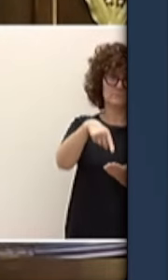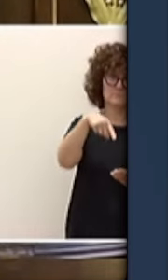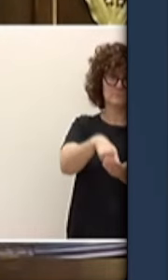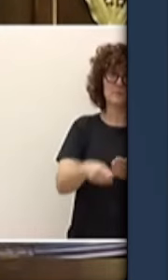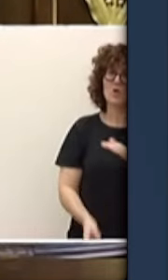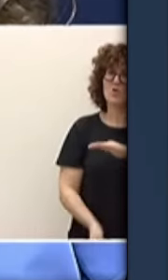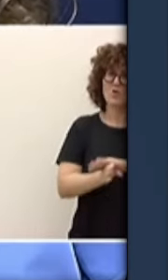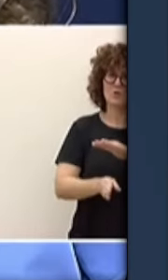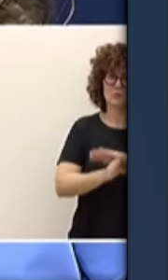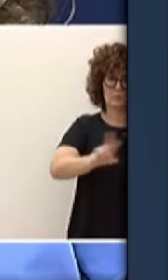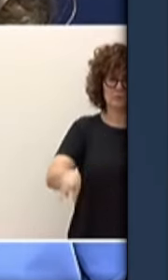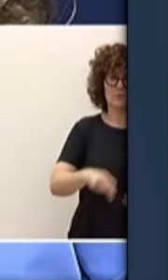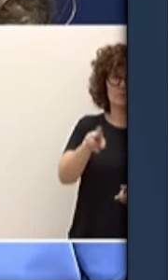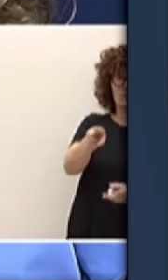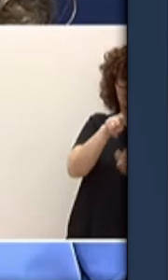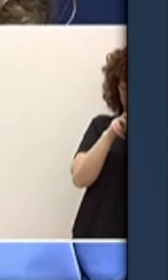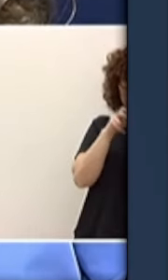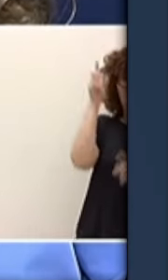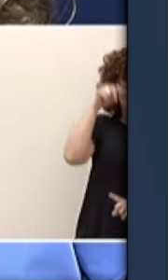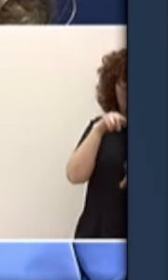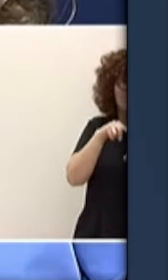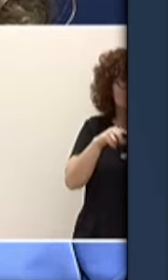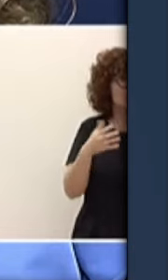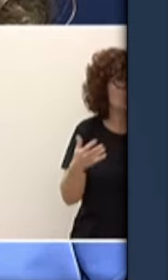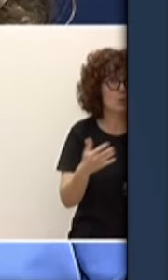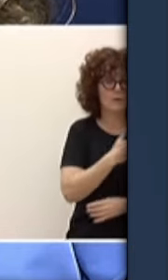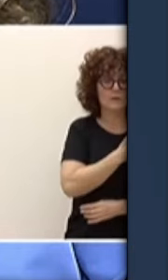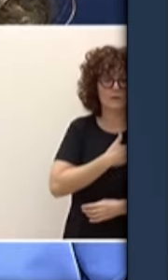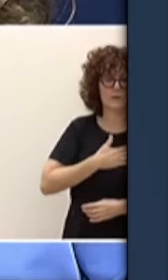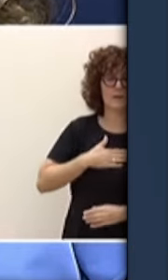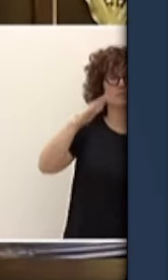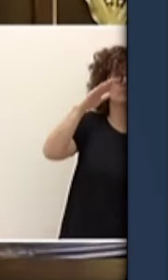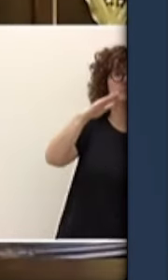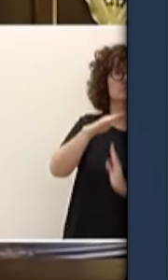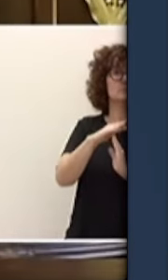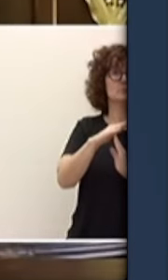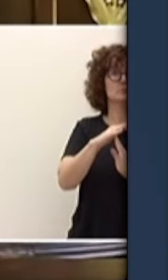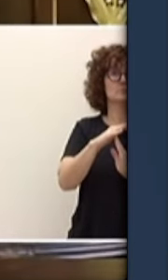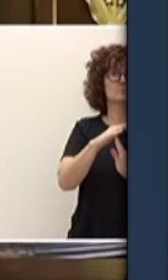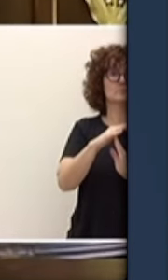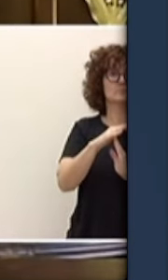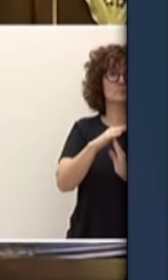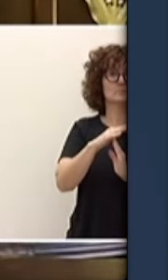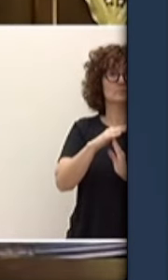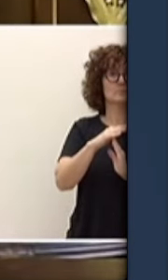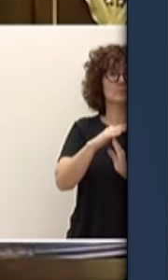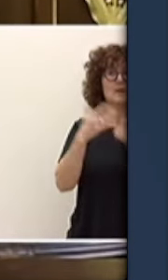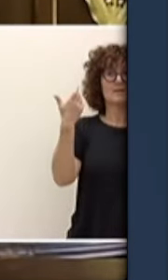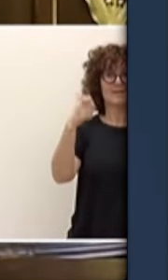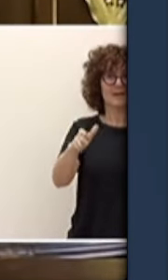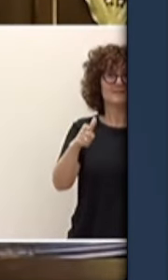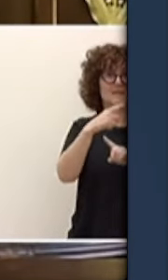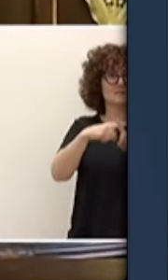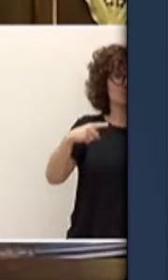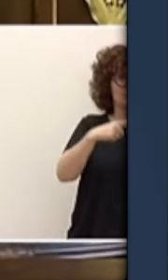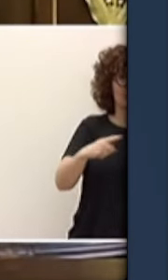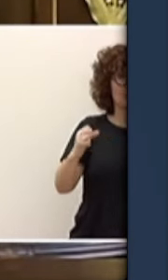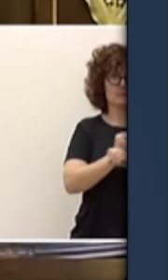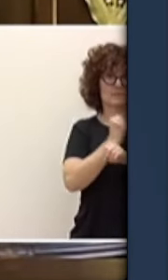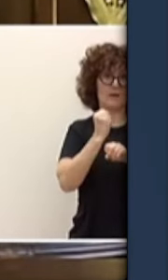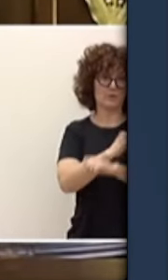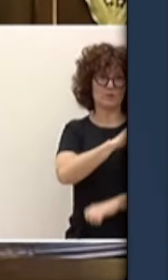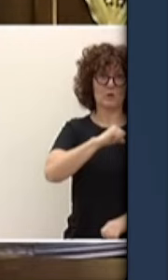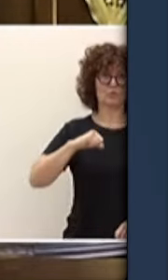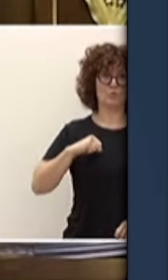detener el espolio que sufren las clases medias los trabajadores y los autónomos esos españoles que por trabajar pagan